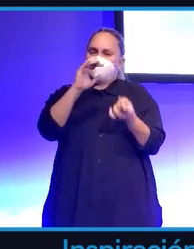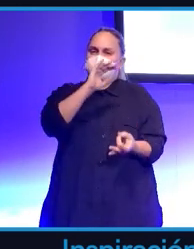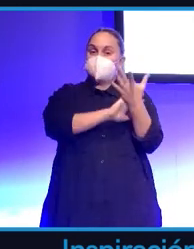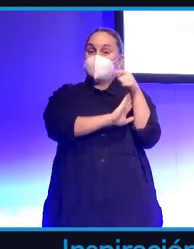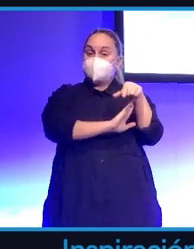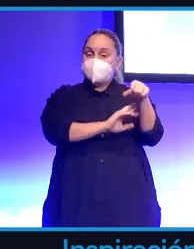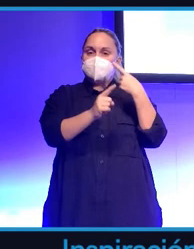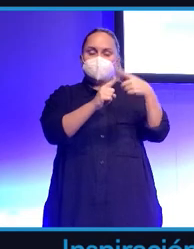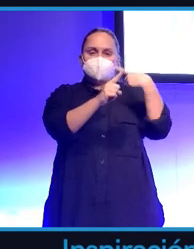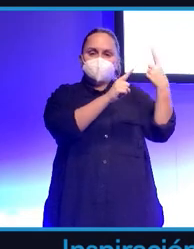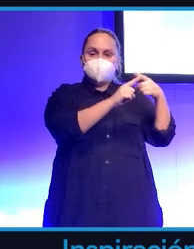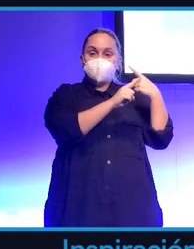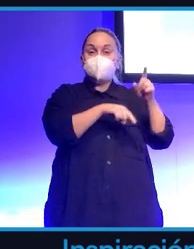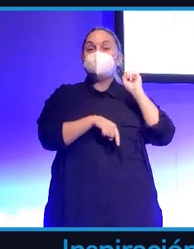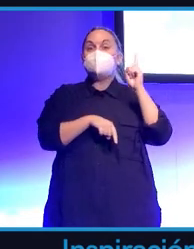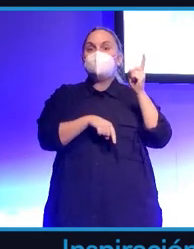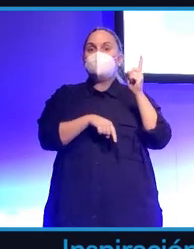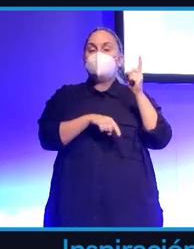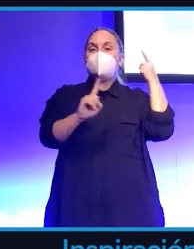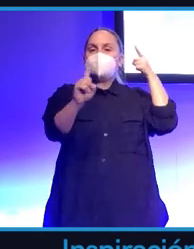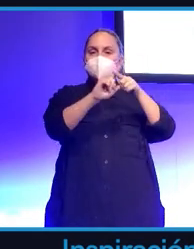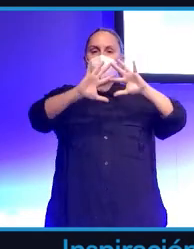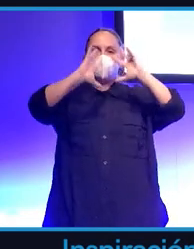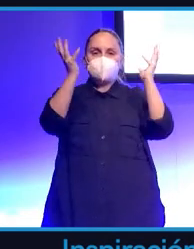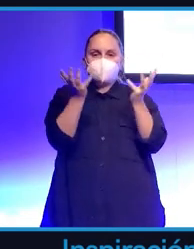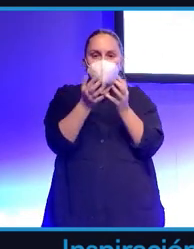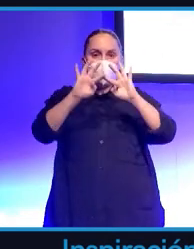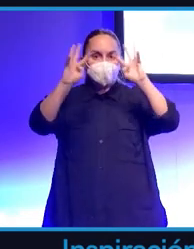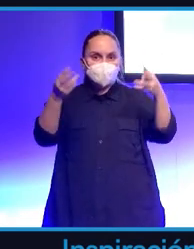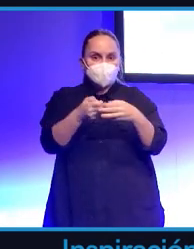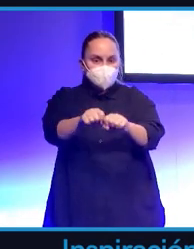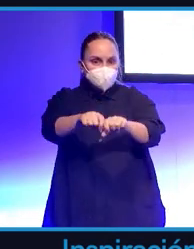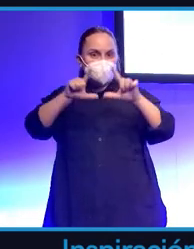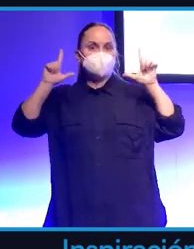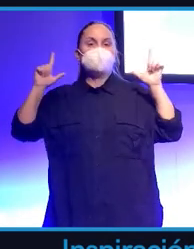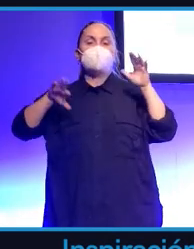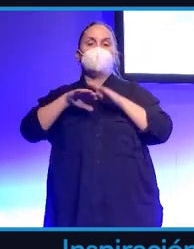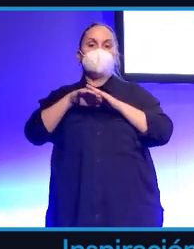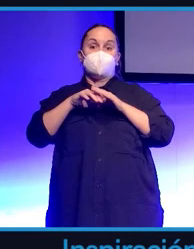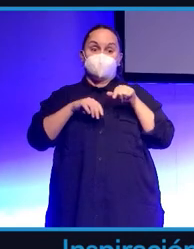artículos que solo van a existir en el metaverso para vestirnos para tener nuestras zapatillas